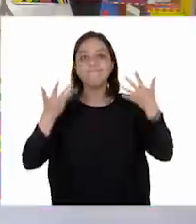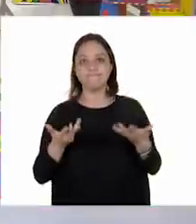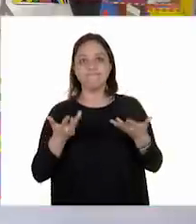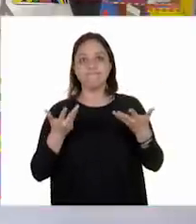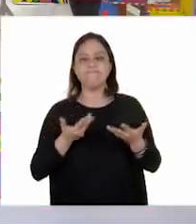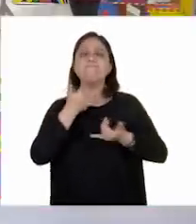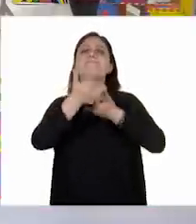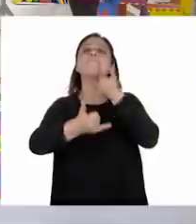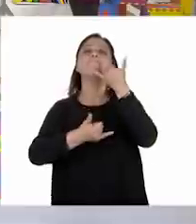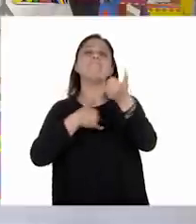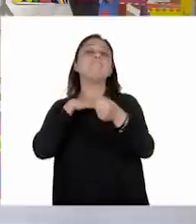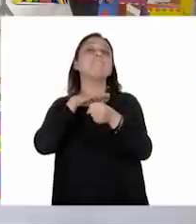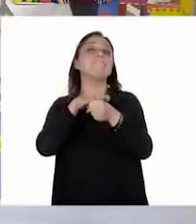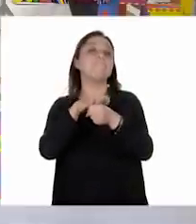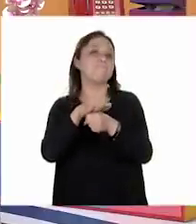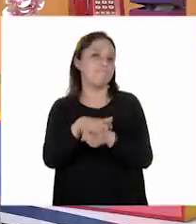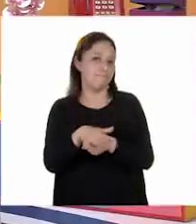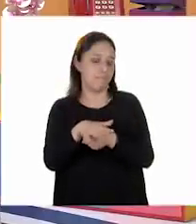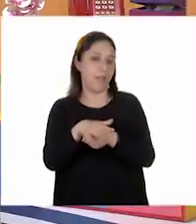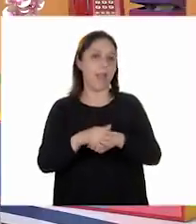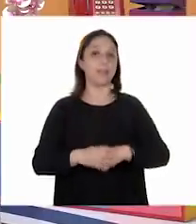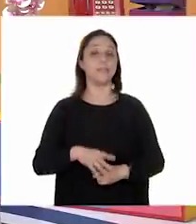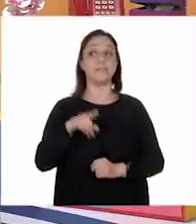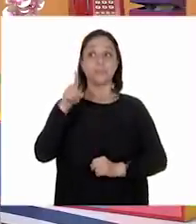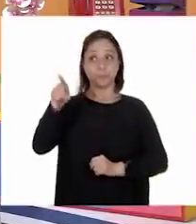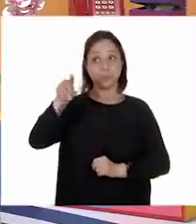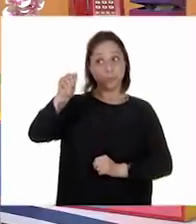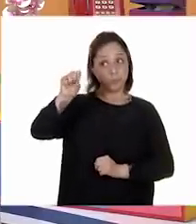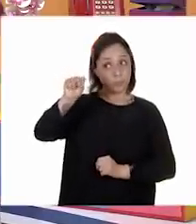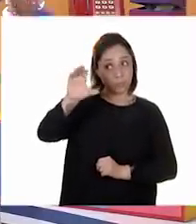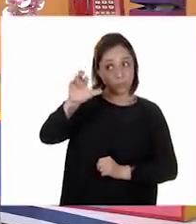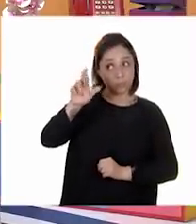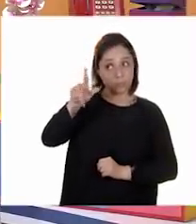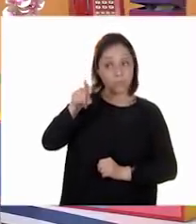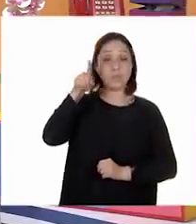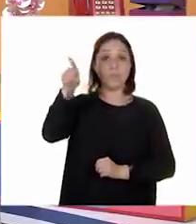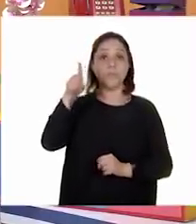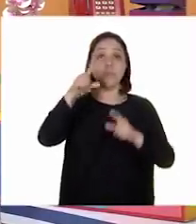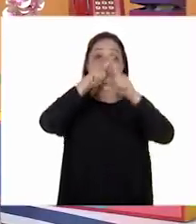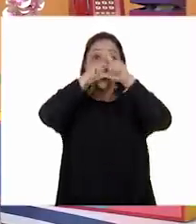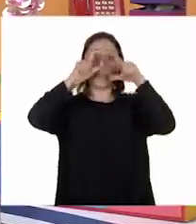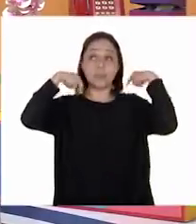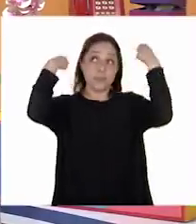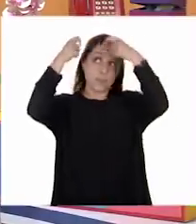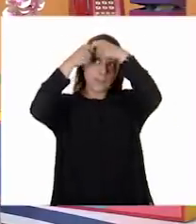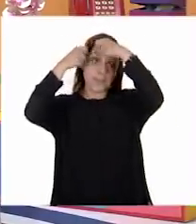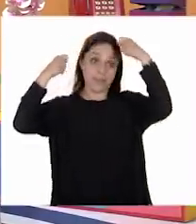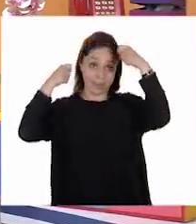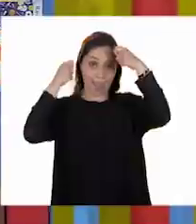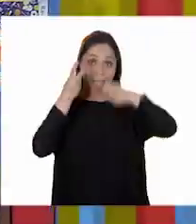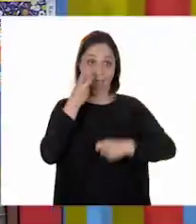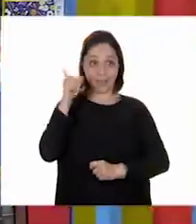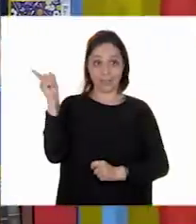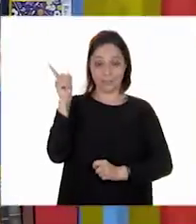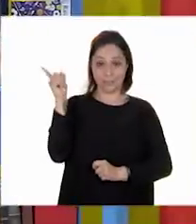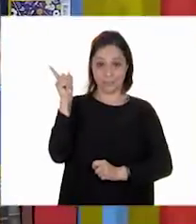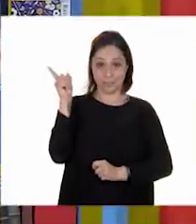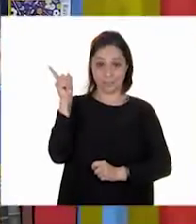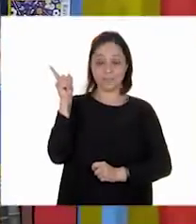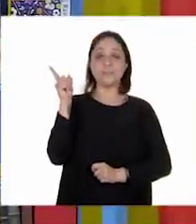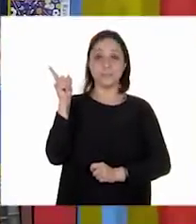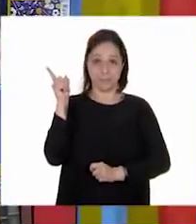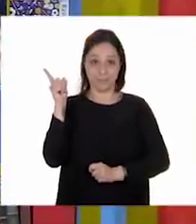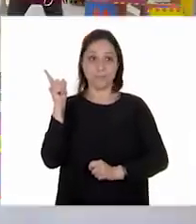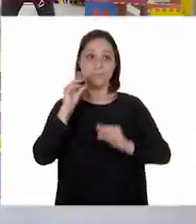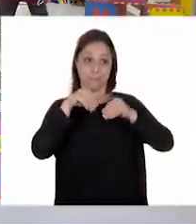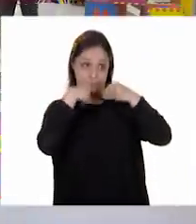en lo siguiente. Oscar se va a cubrir los ojos con, miren, con esto que traigo aquí, con un antifaz. Te